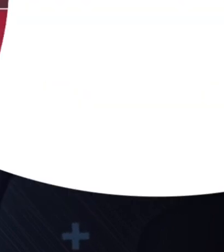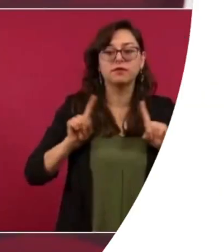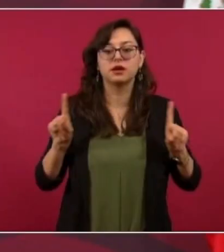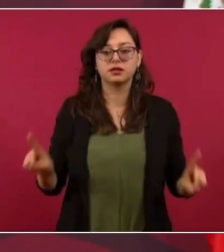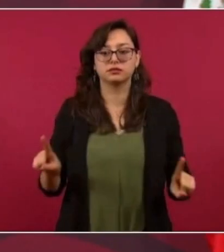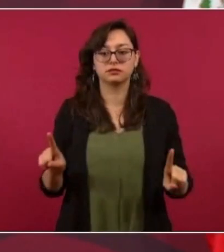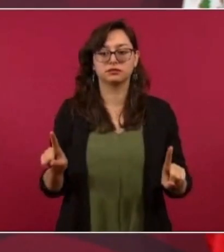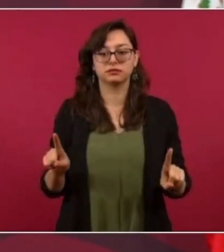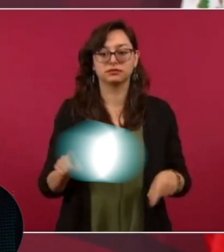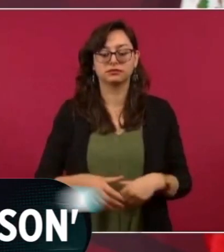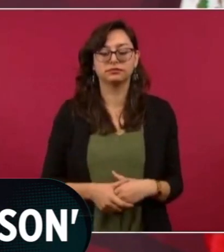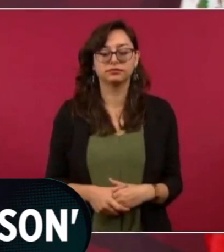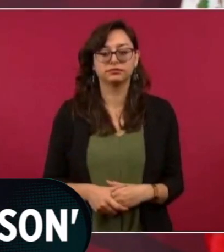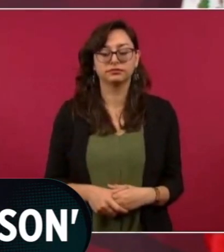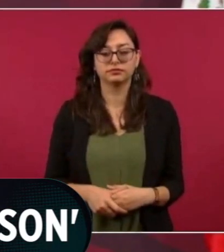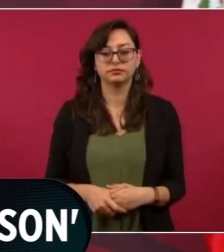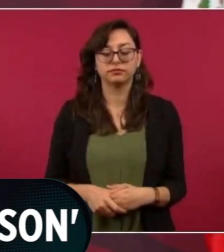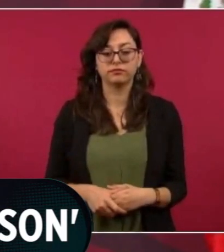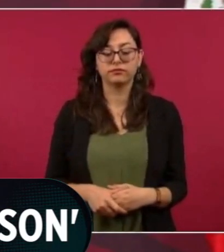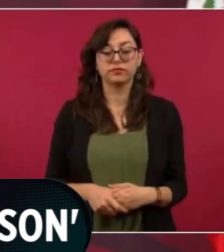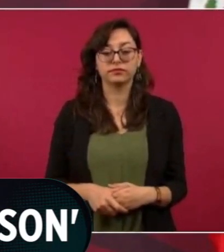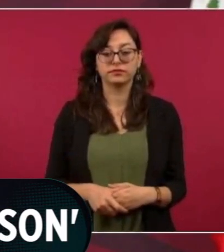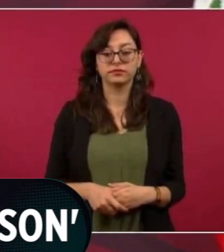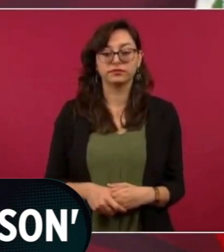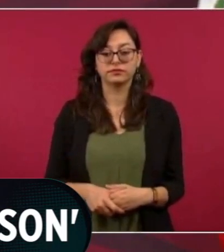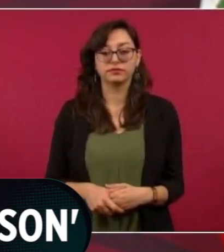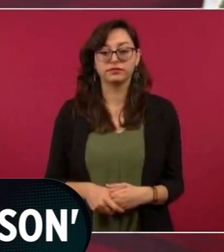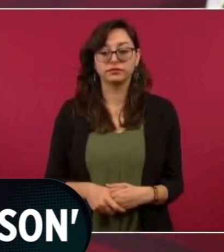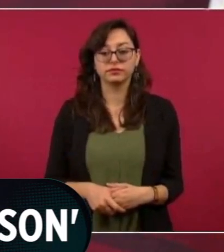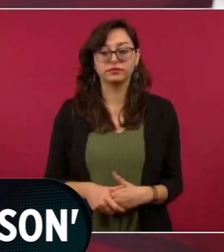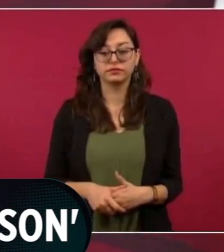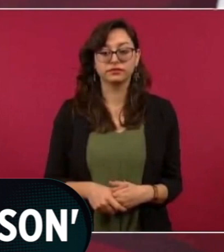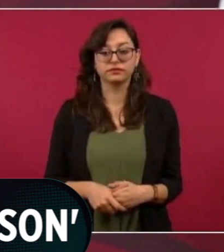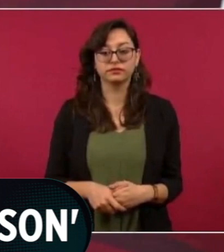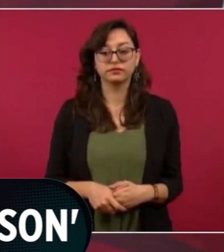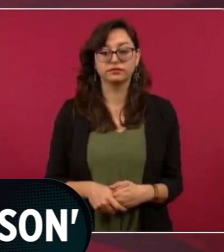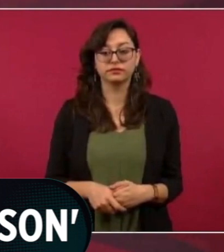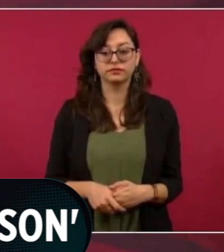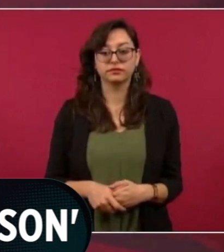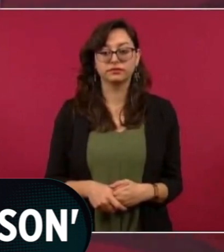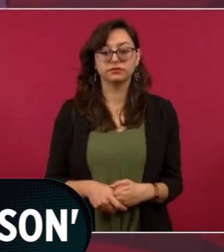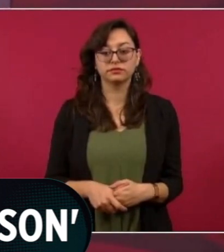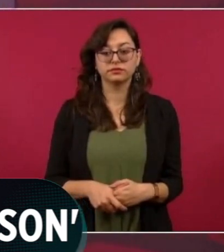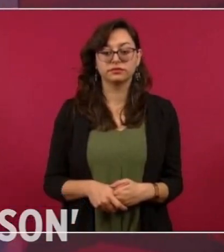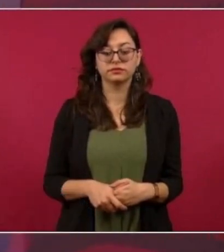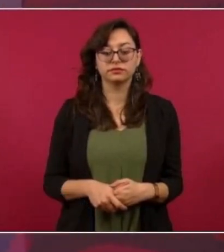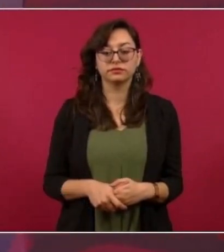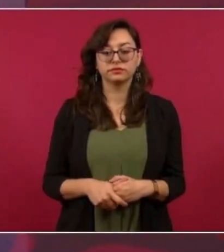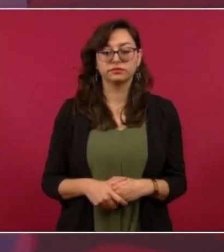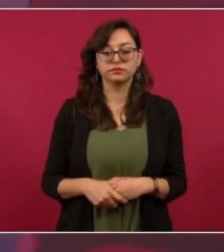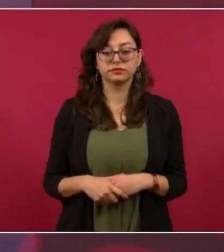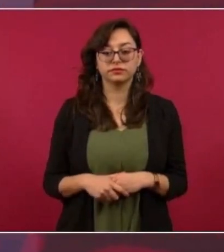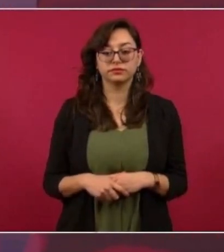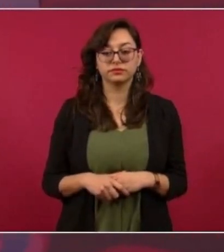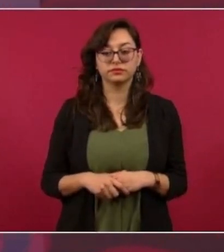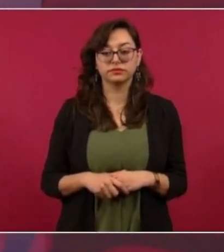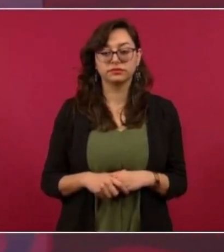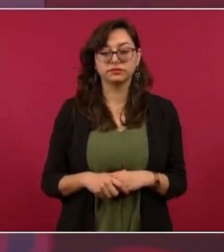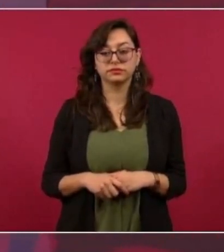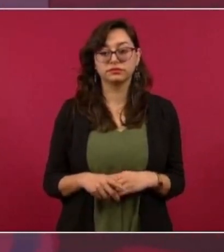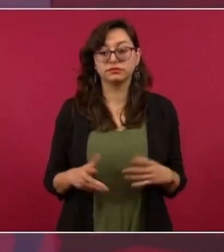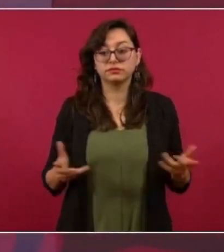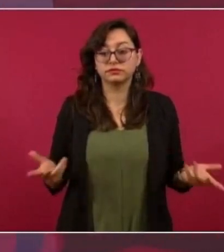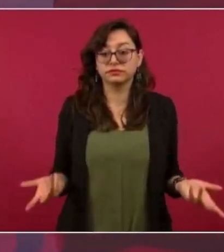En el caso, por ejemplo, de estos acusados de corrupción en la Benito Juárez,